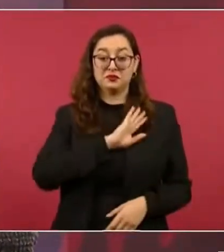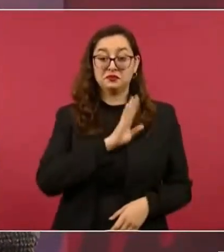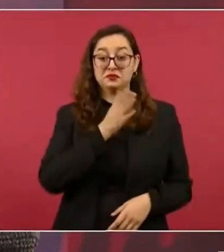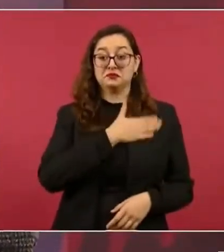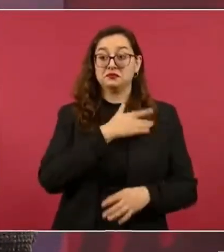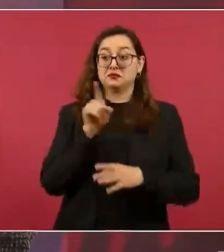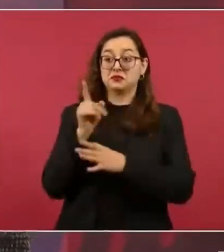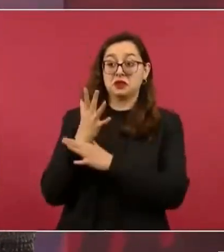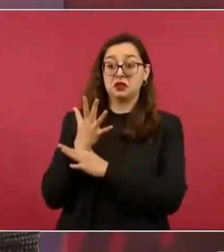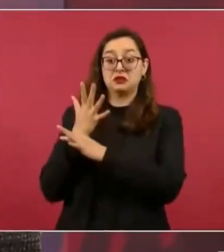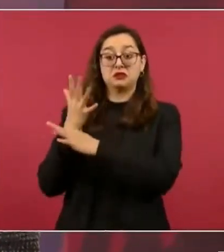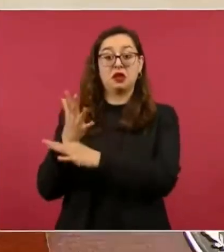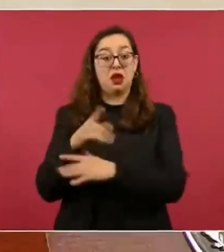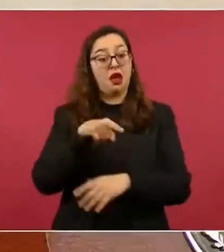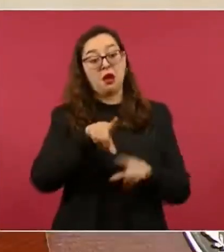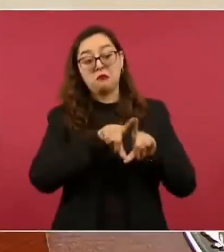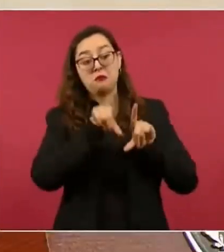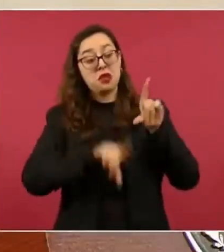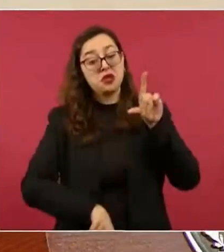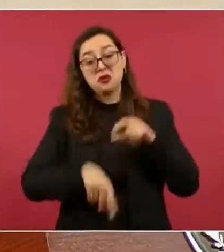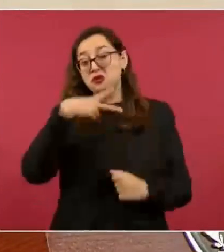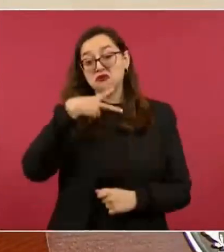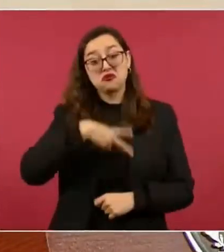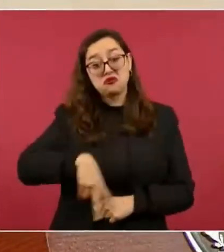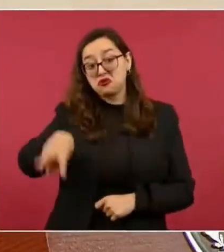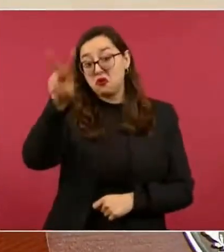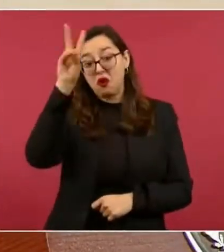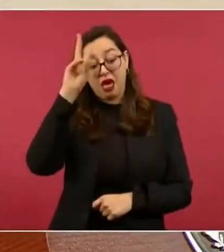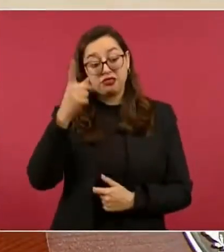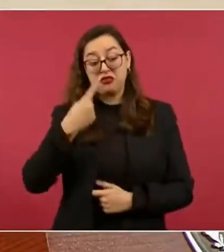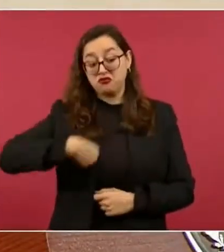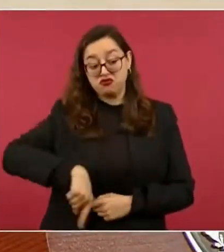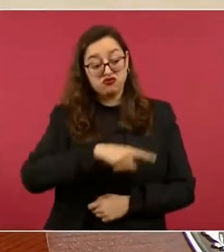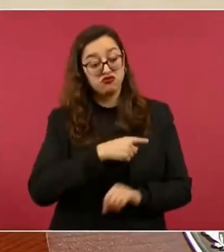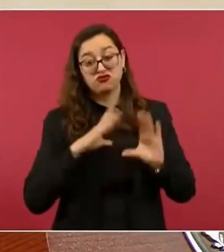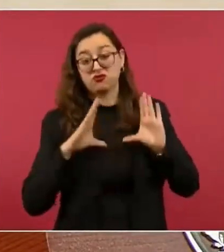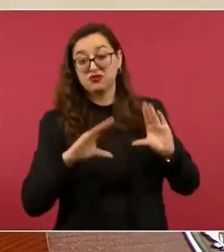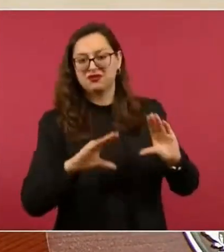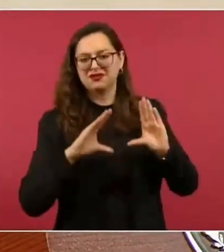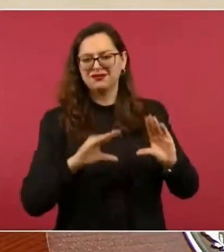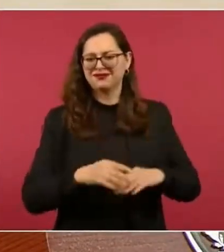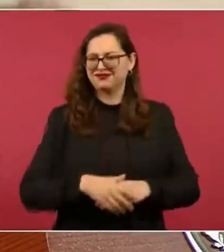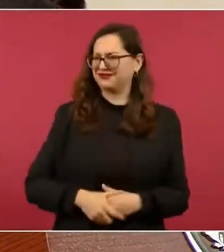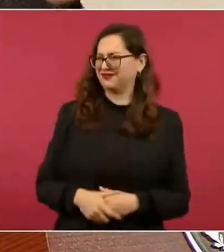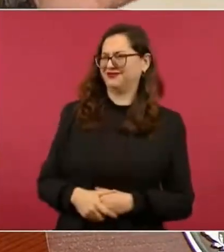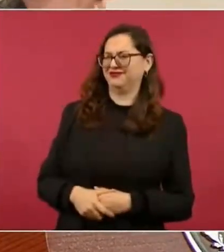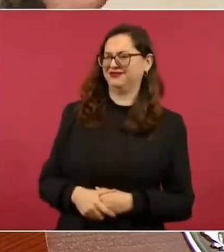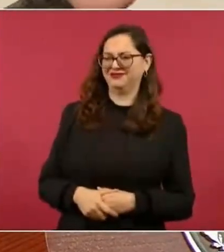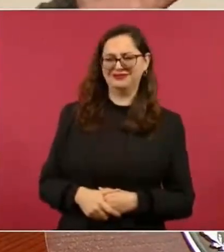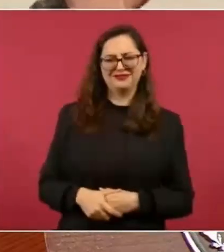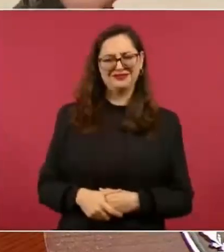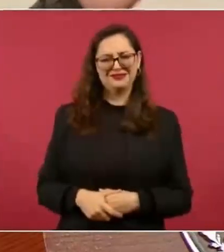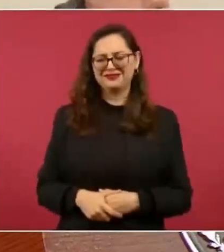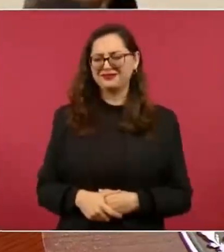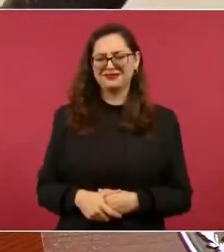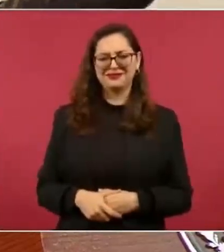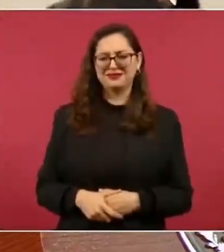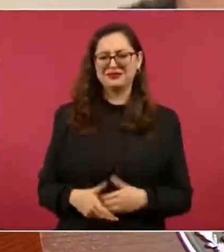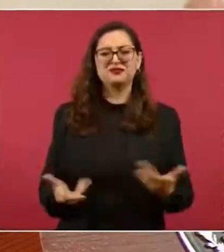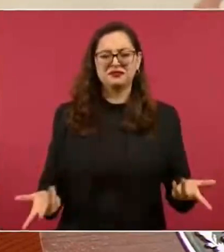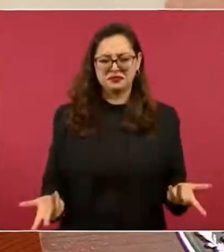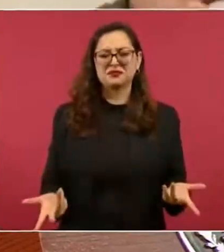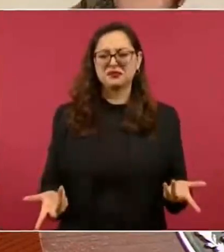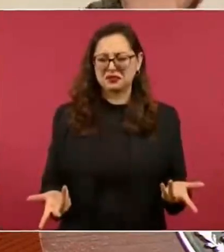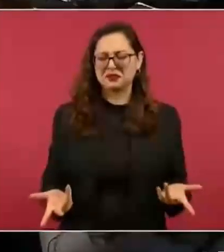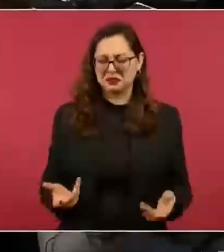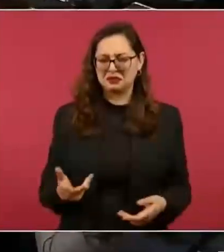españoles la civilización, vinieron a civilizarnos. Yo no niego que no hayan